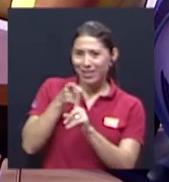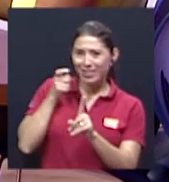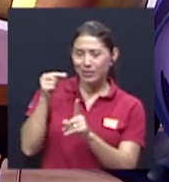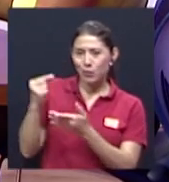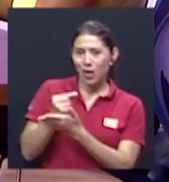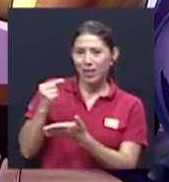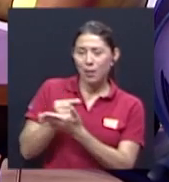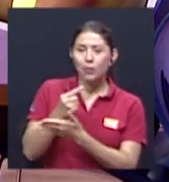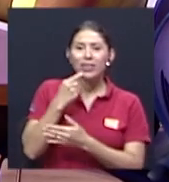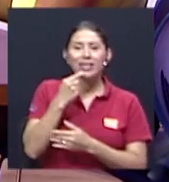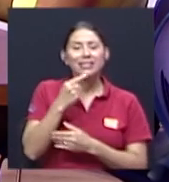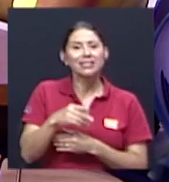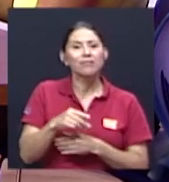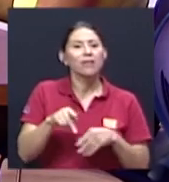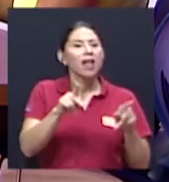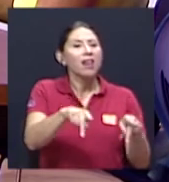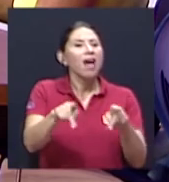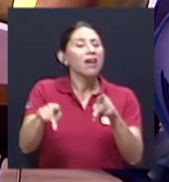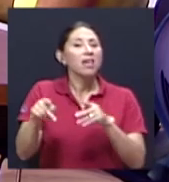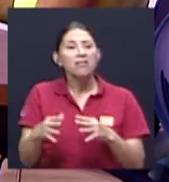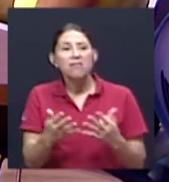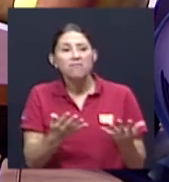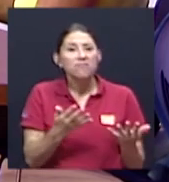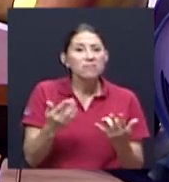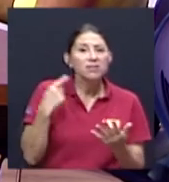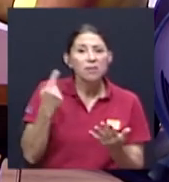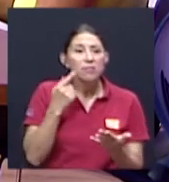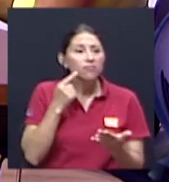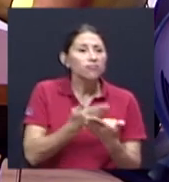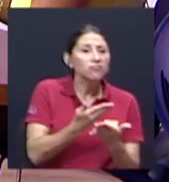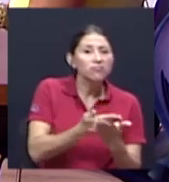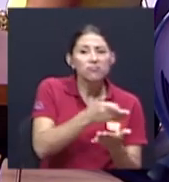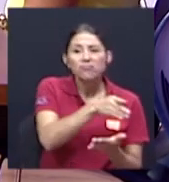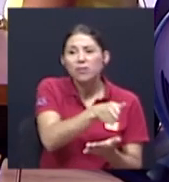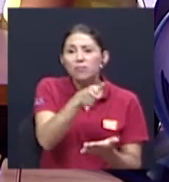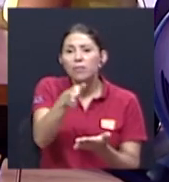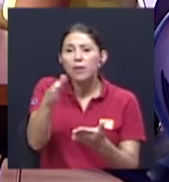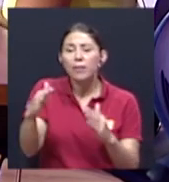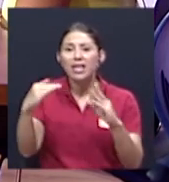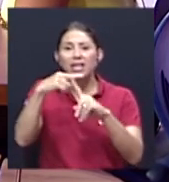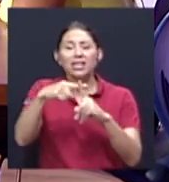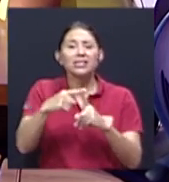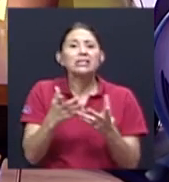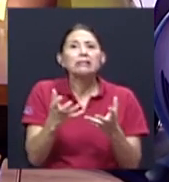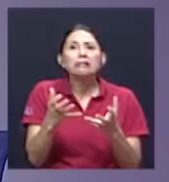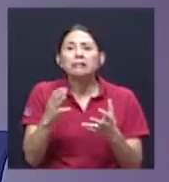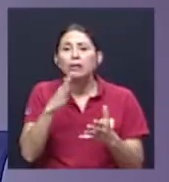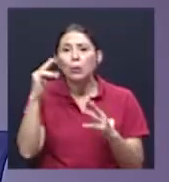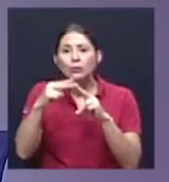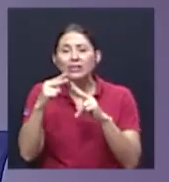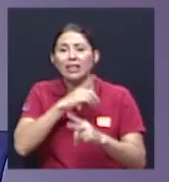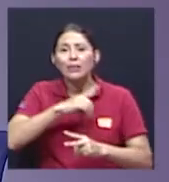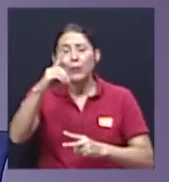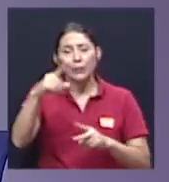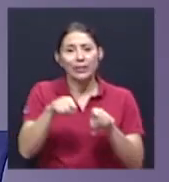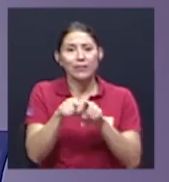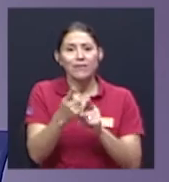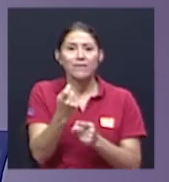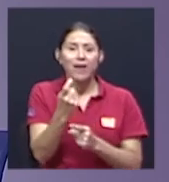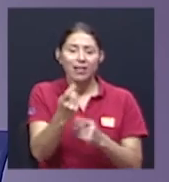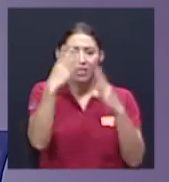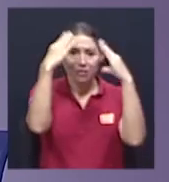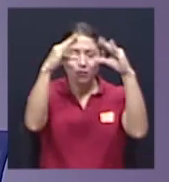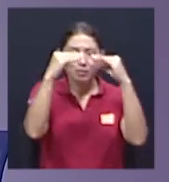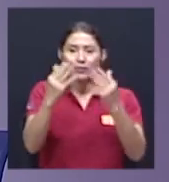siempre diferentes iglesias y congregaciones tienen sede de Dios y falta de información yo quiero darle las gracias a Juan